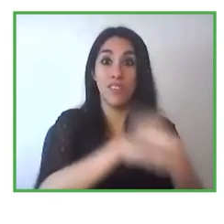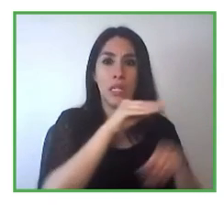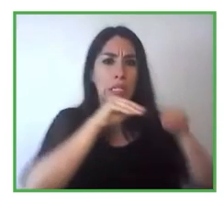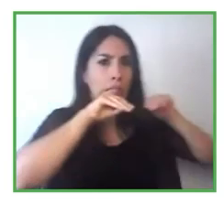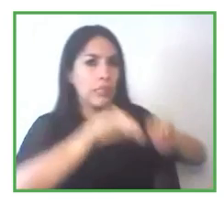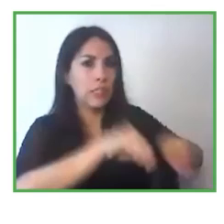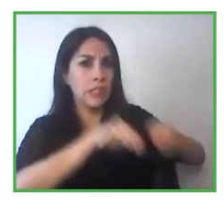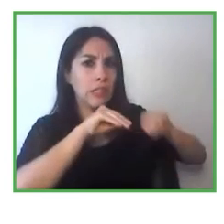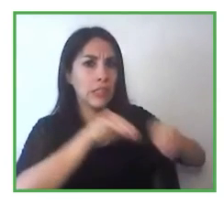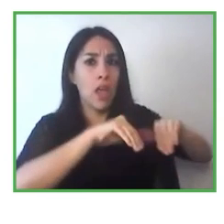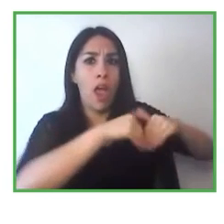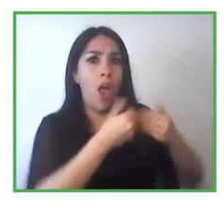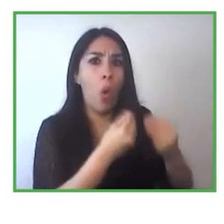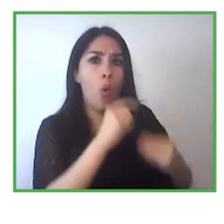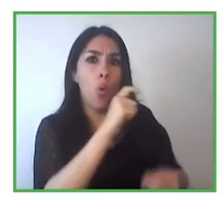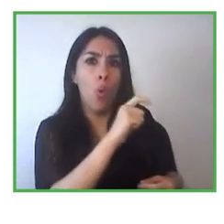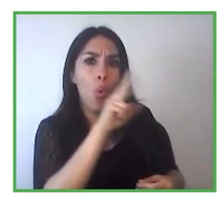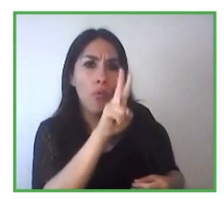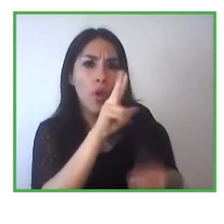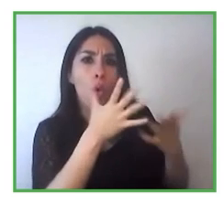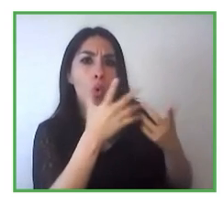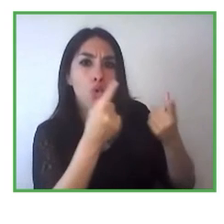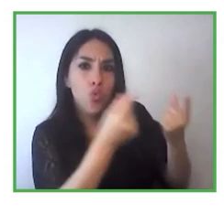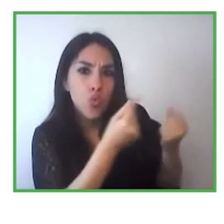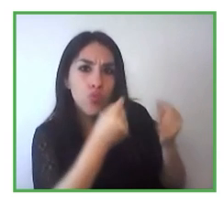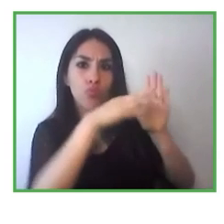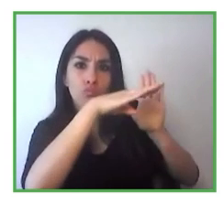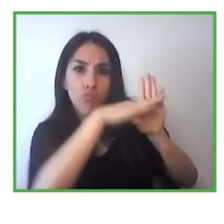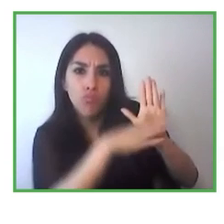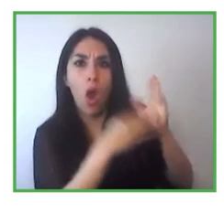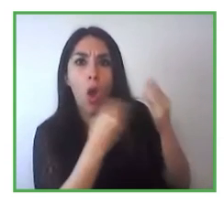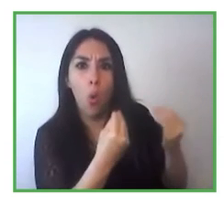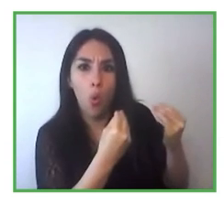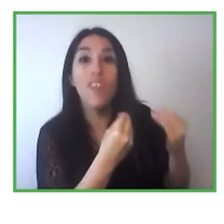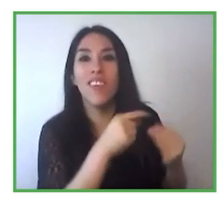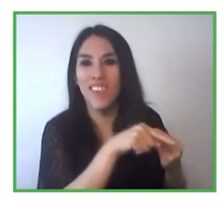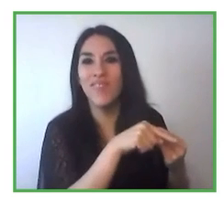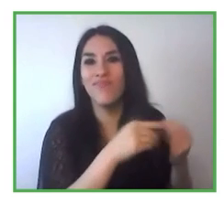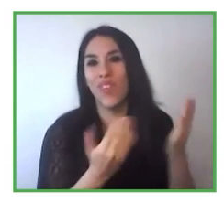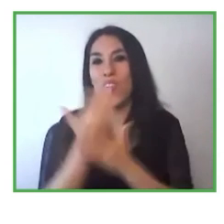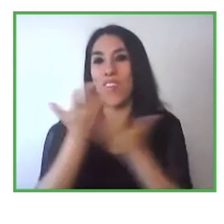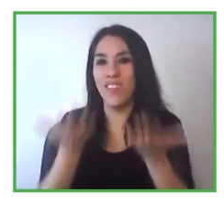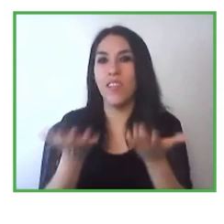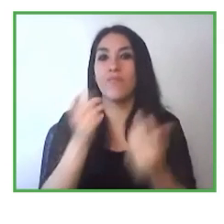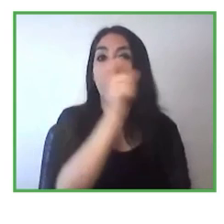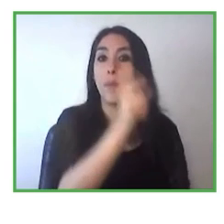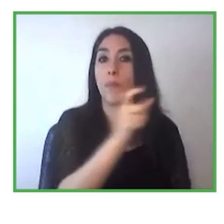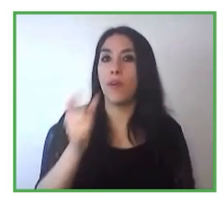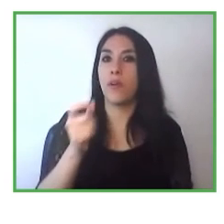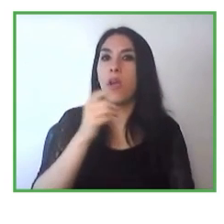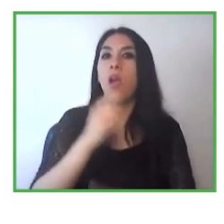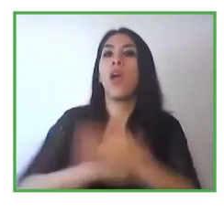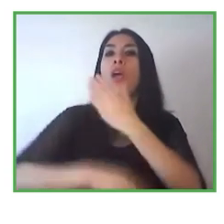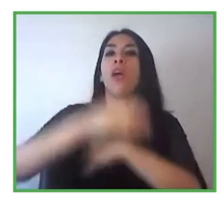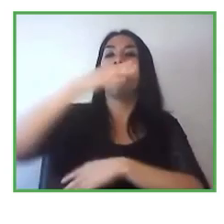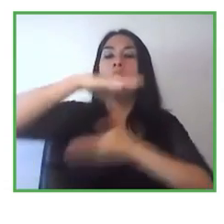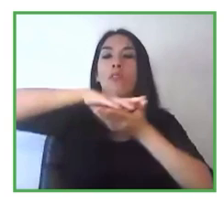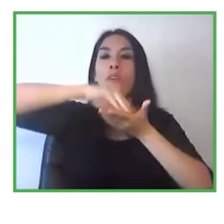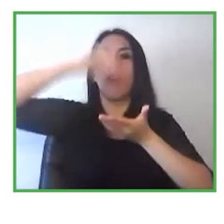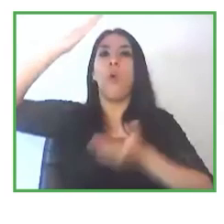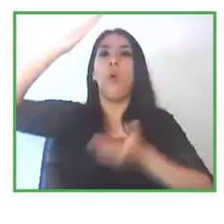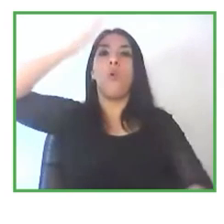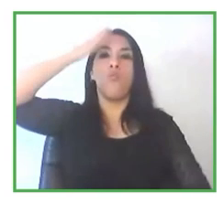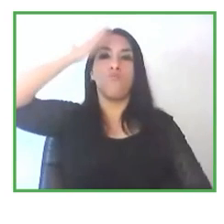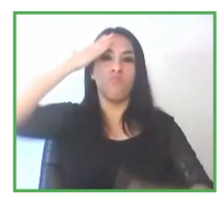son aliados al programa empleate que implementen precisamente este manual de habilidades socioemocionales o